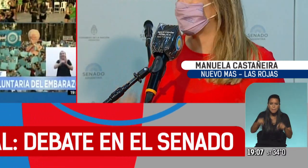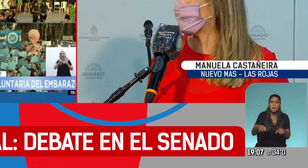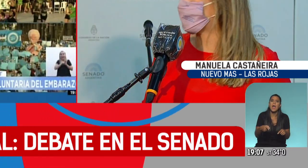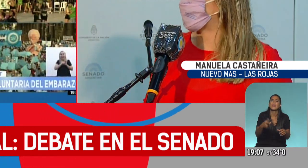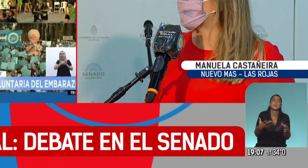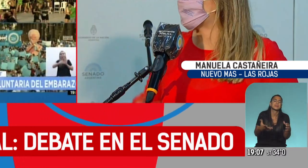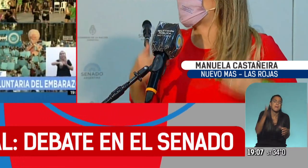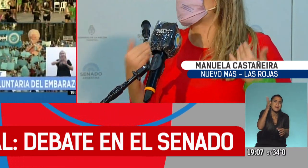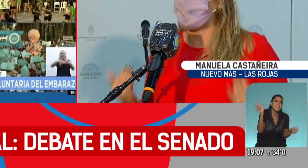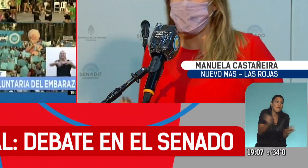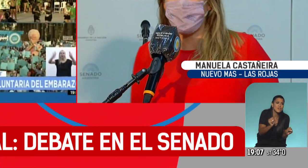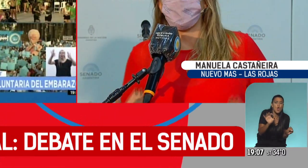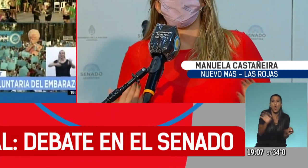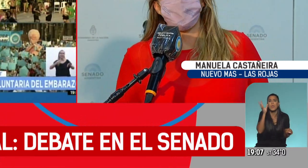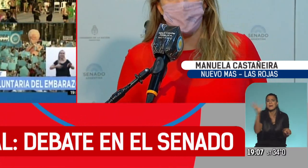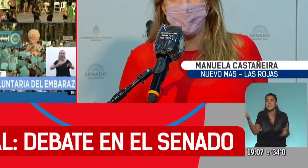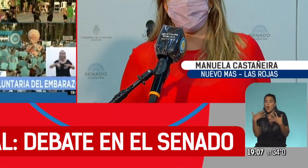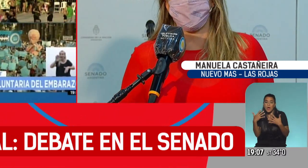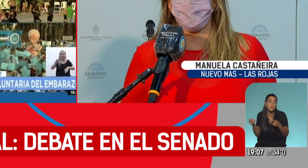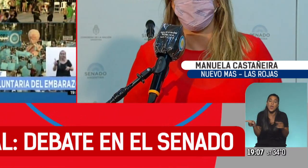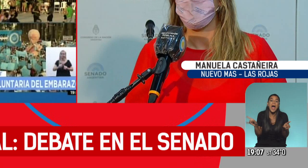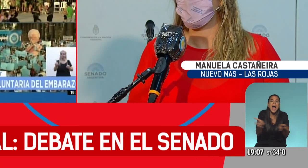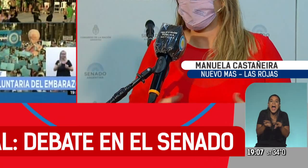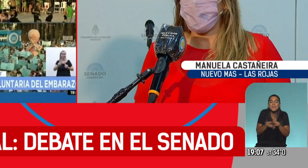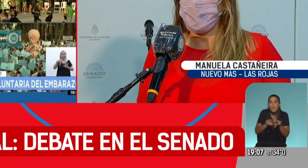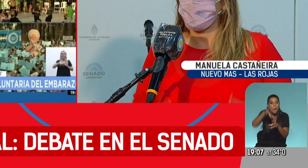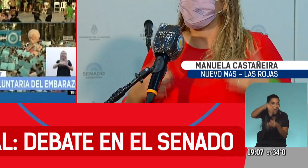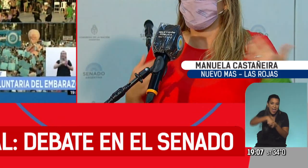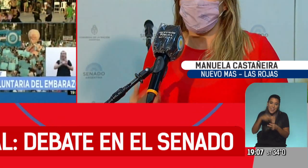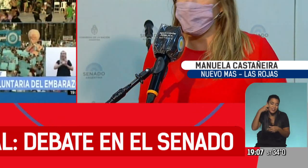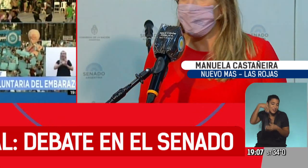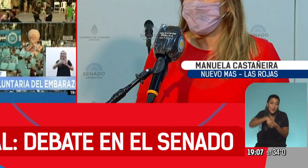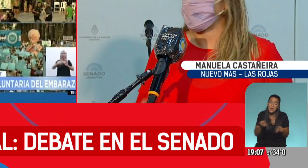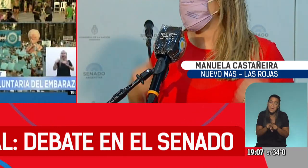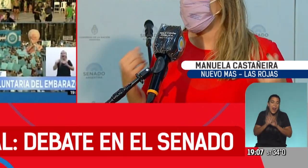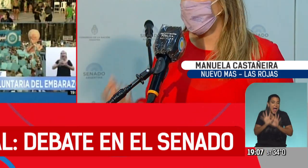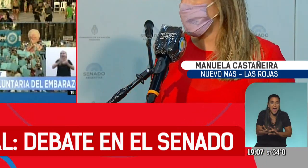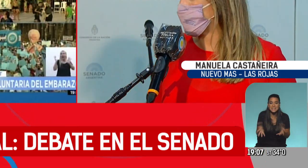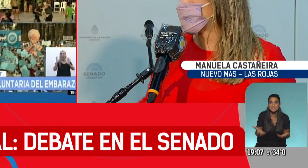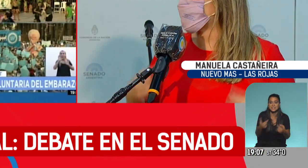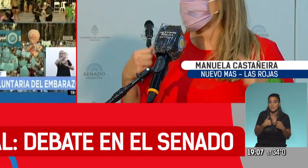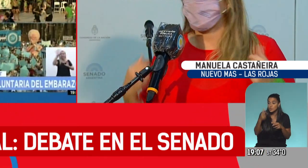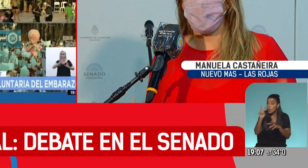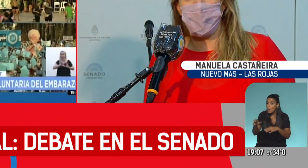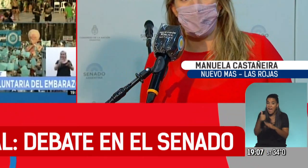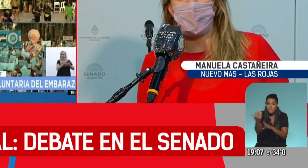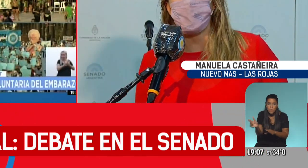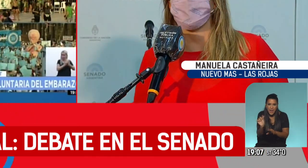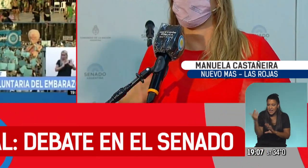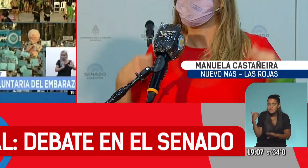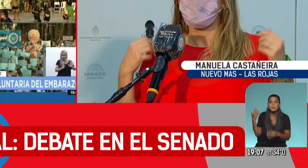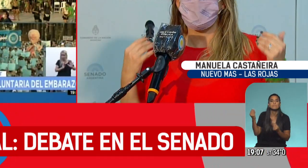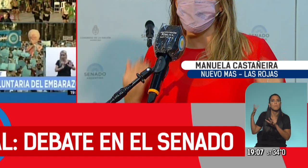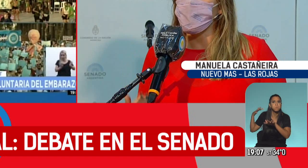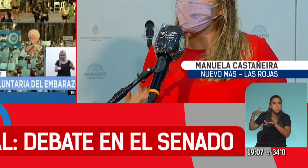extremos del frío, del calor, pero acompaña un poco lo que se siente, ¿no? Y afuera la vigilia, recién salí, empieza a crecer, empieza a llegar la